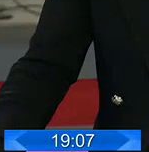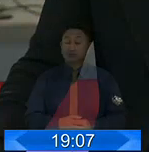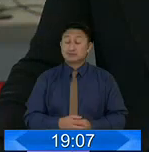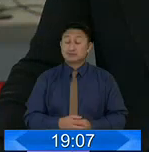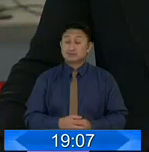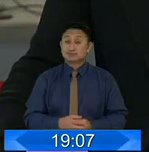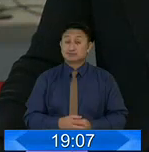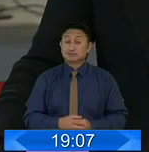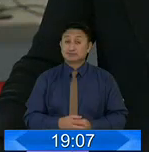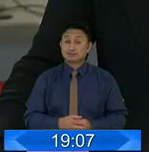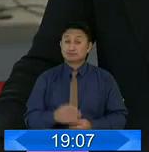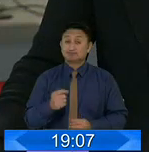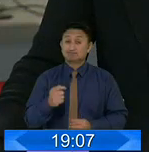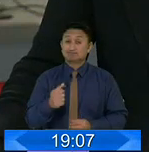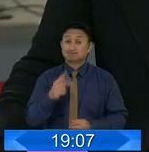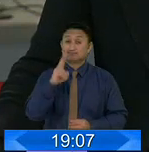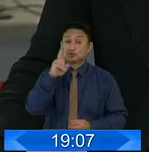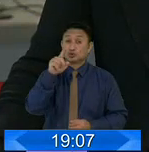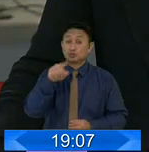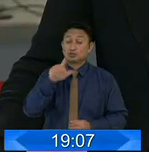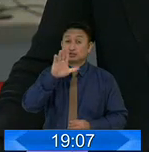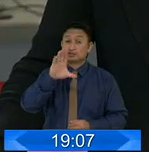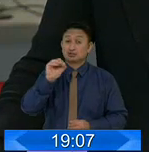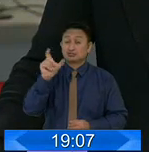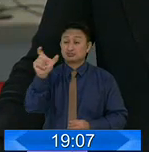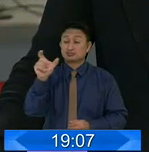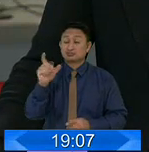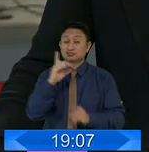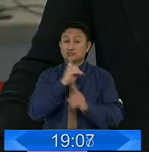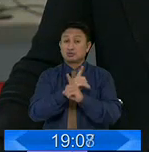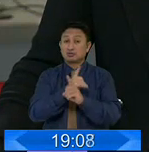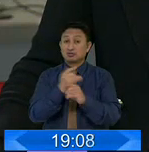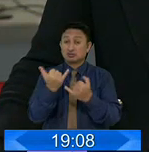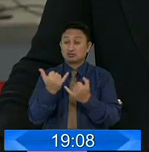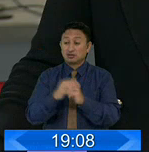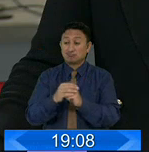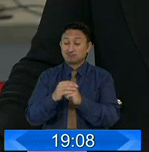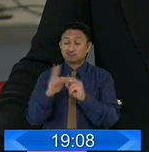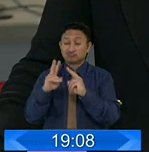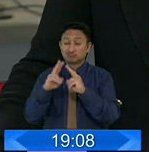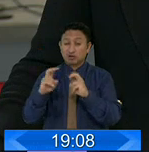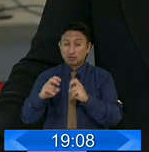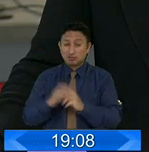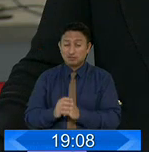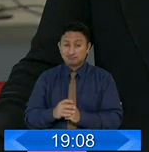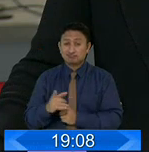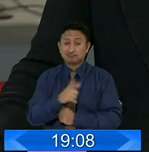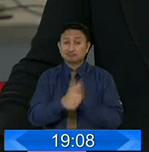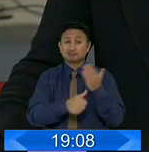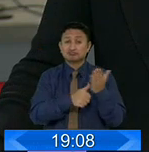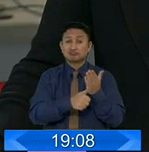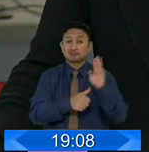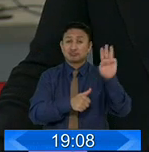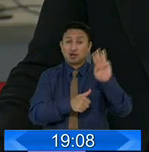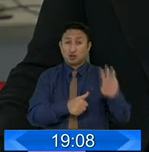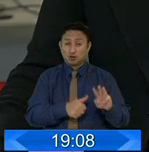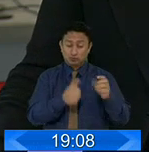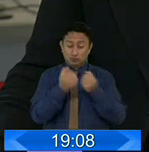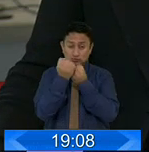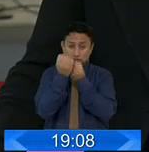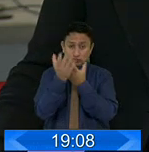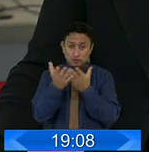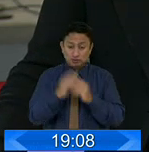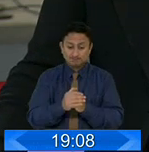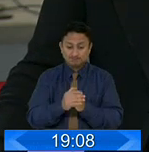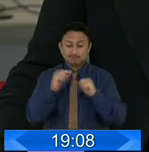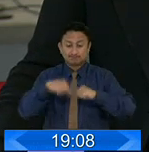Casi 2.500 carnets de discapacidad se encuentran en proceso de investigación, así lo informó el ministro de Salud Juan Carlos Ceballos